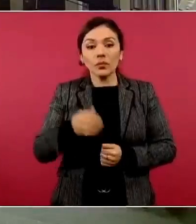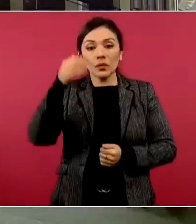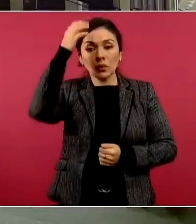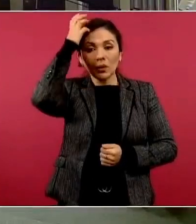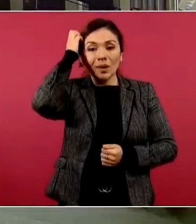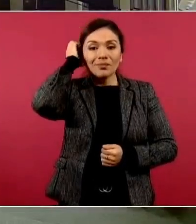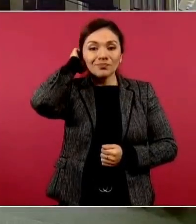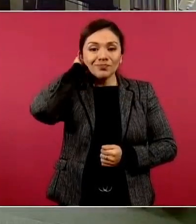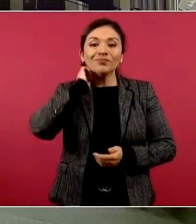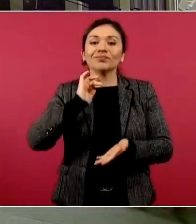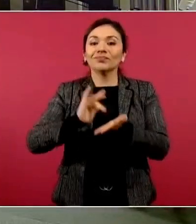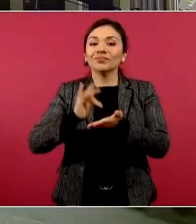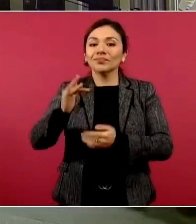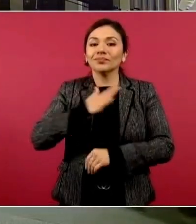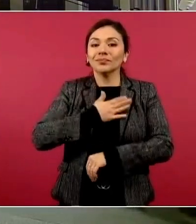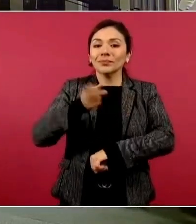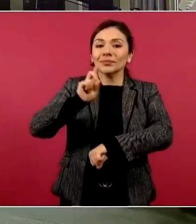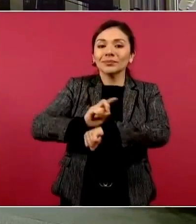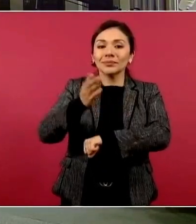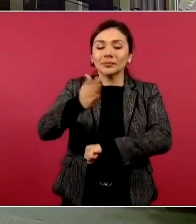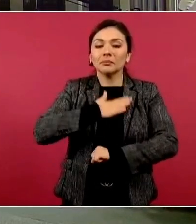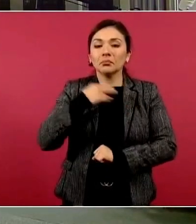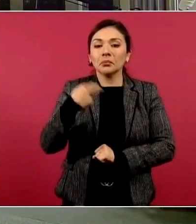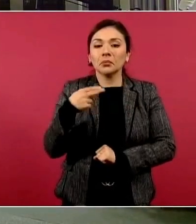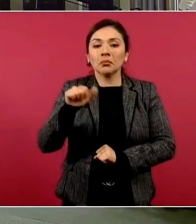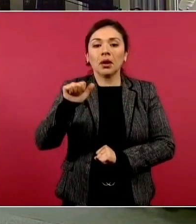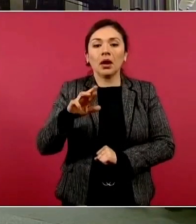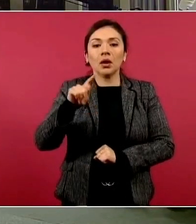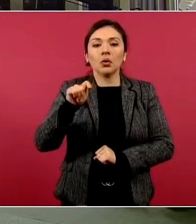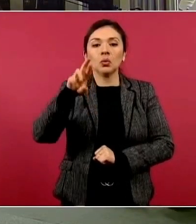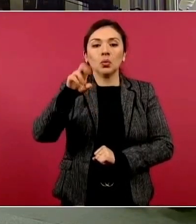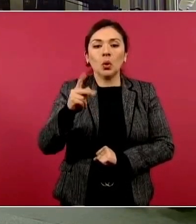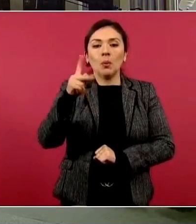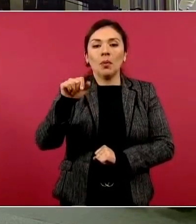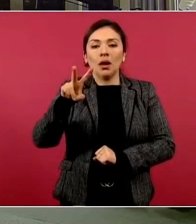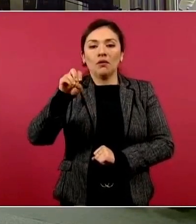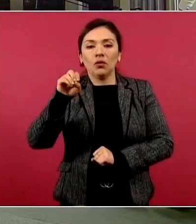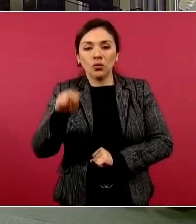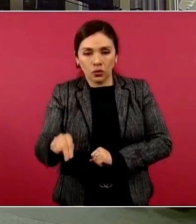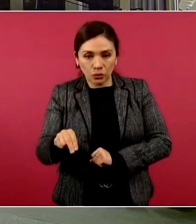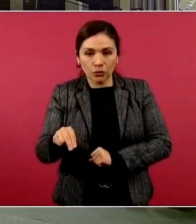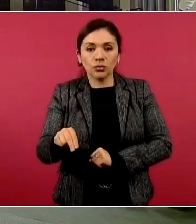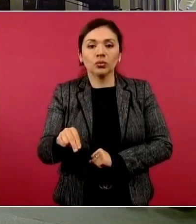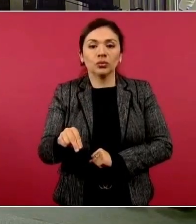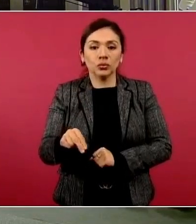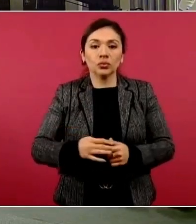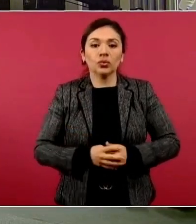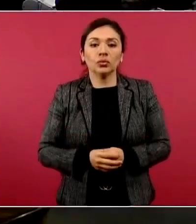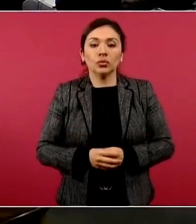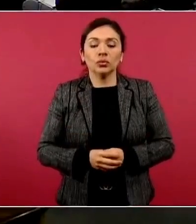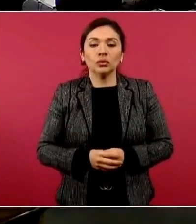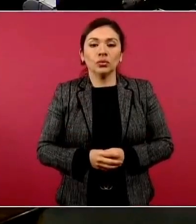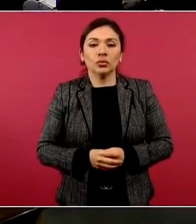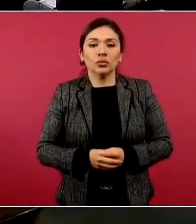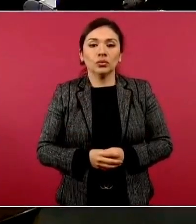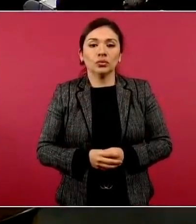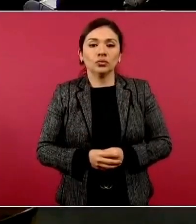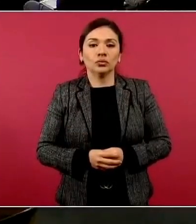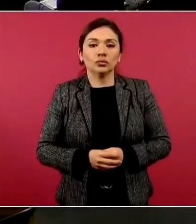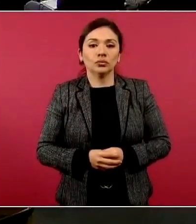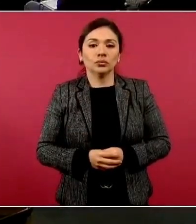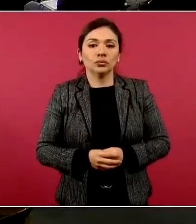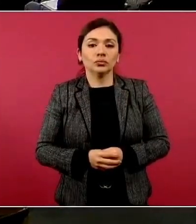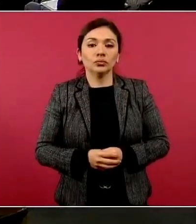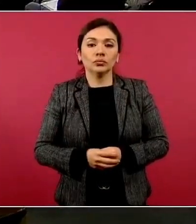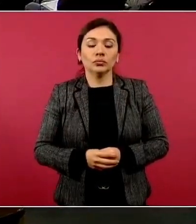Gracias, buenos días, presidente. Arturo Pavón de la Chapucero Network y conductor de Efecto